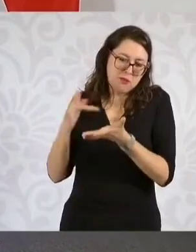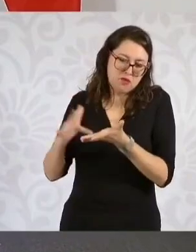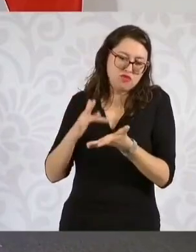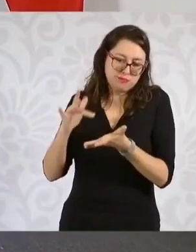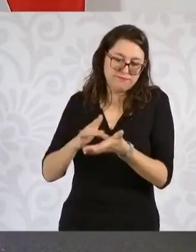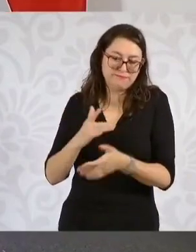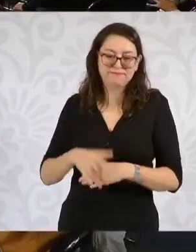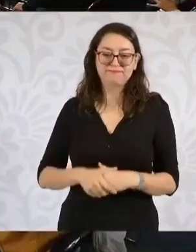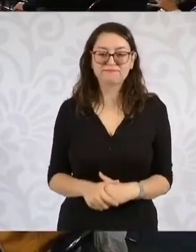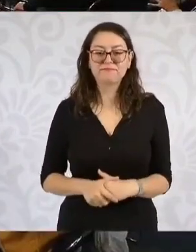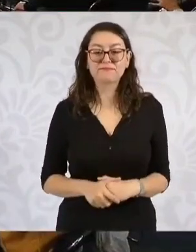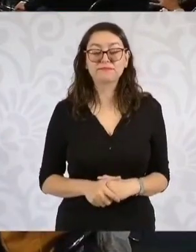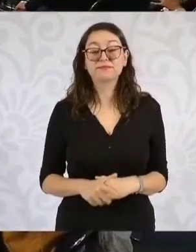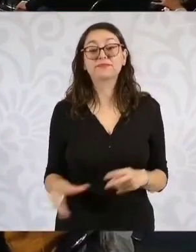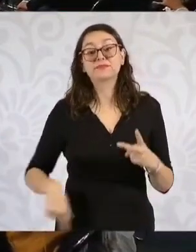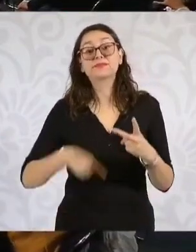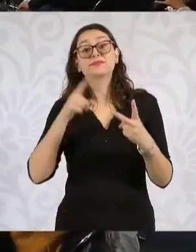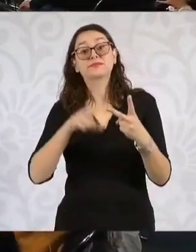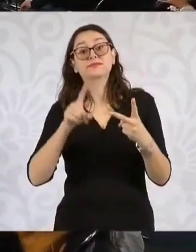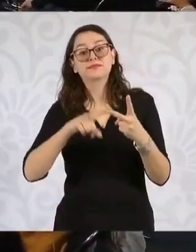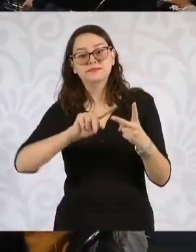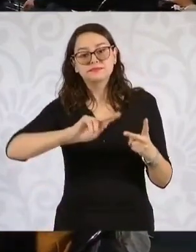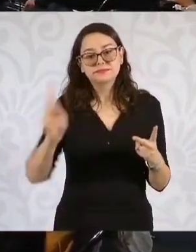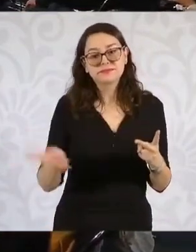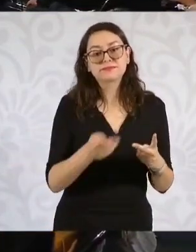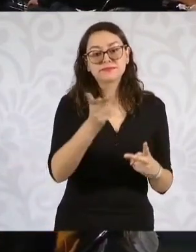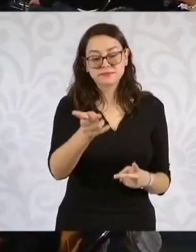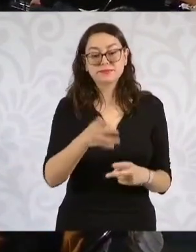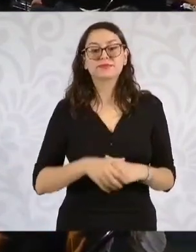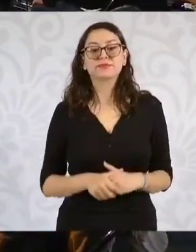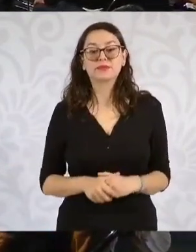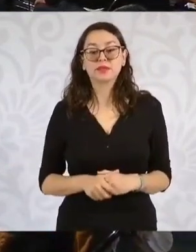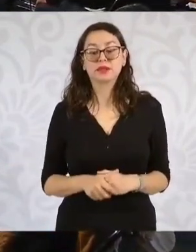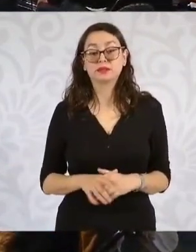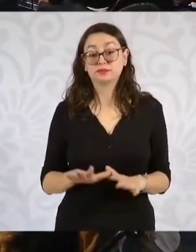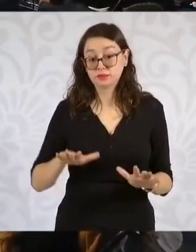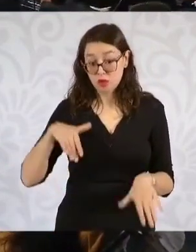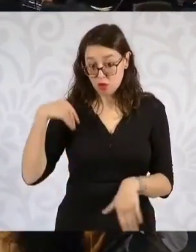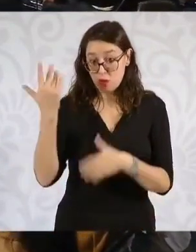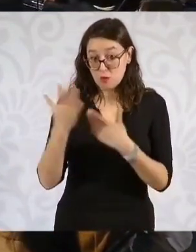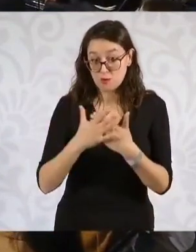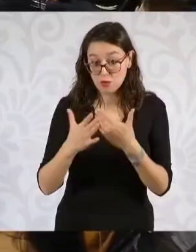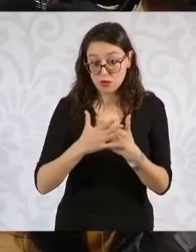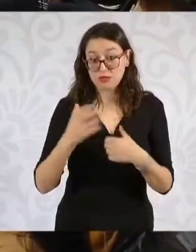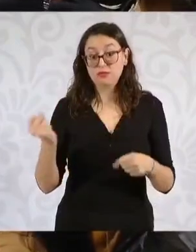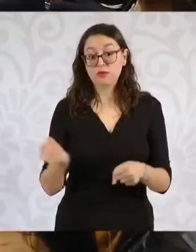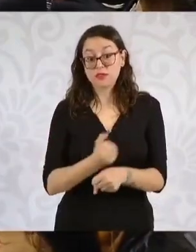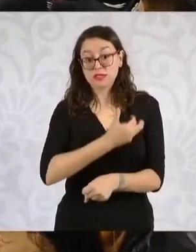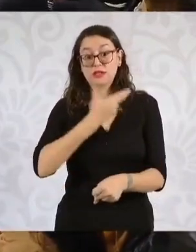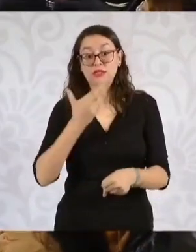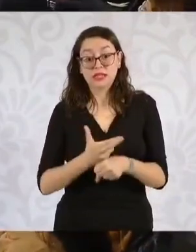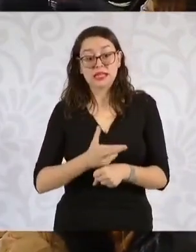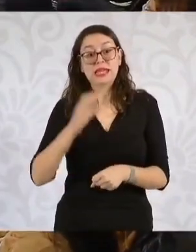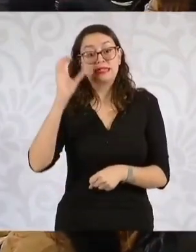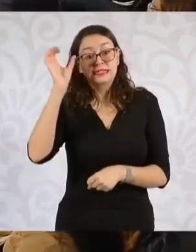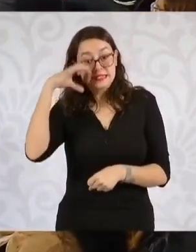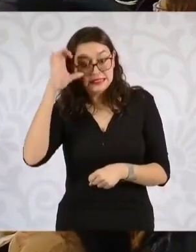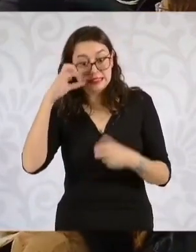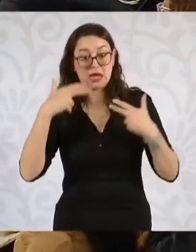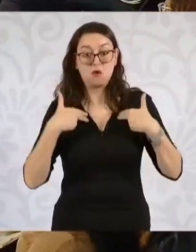Y en segunda pregunta, para la próxima Secretaría de Ciencias, Humanidades, Tecnología e Innovación,